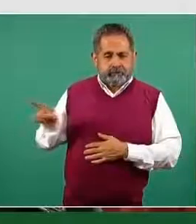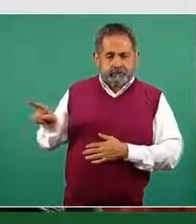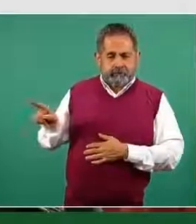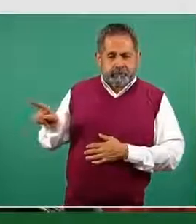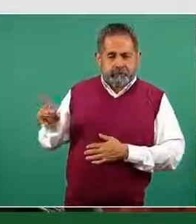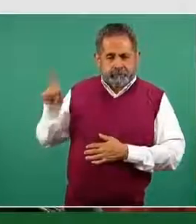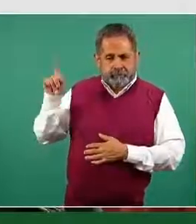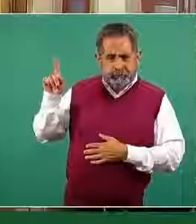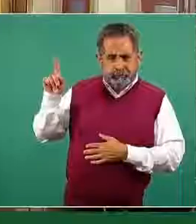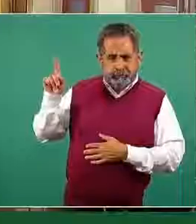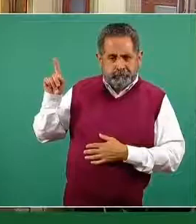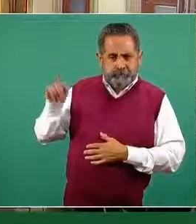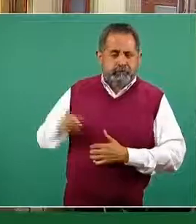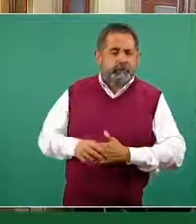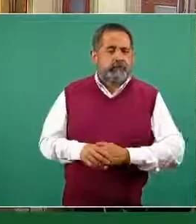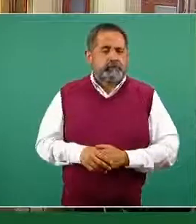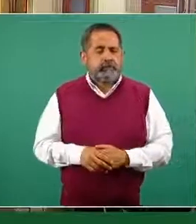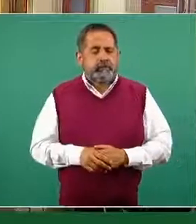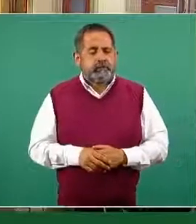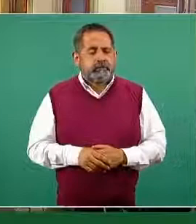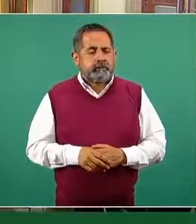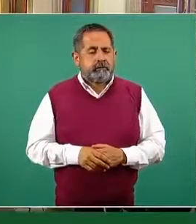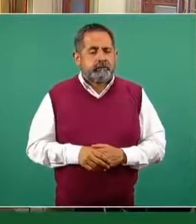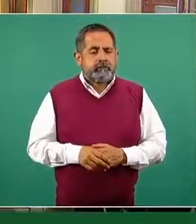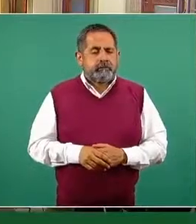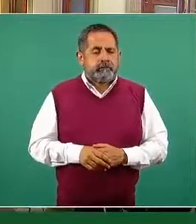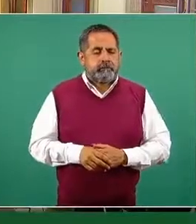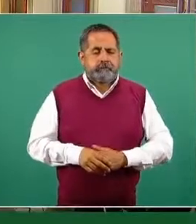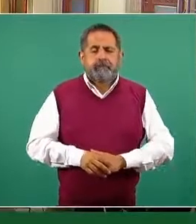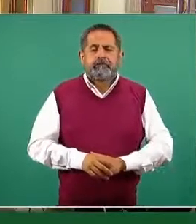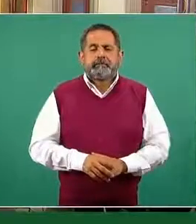.salud.gob.mx.